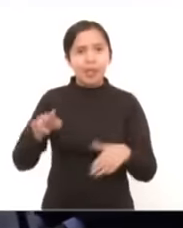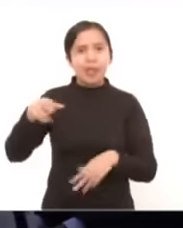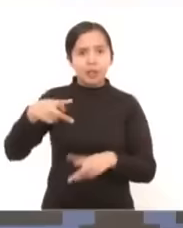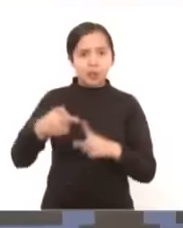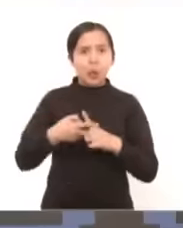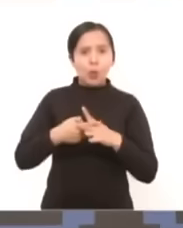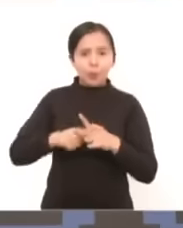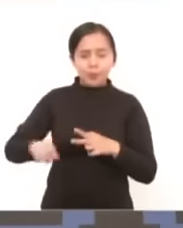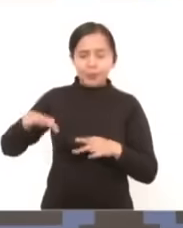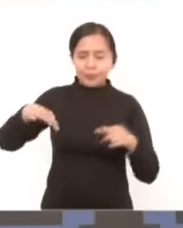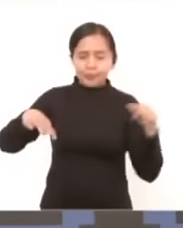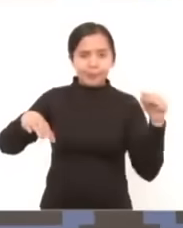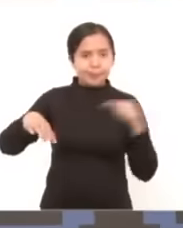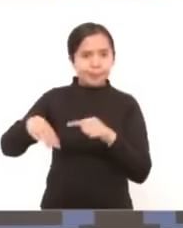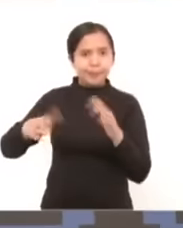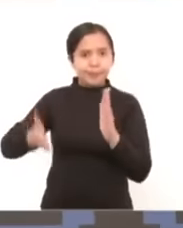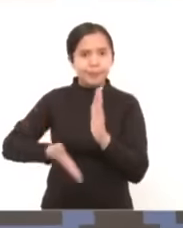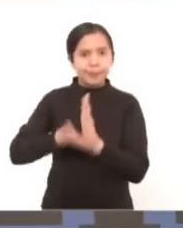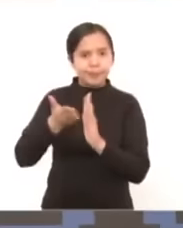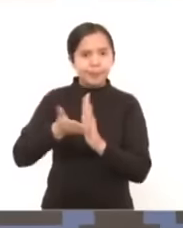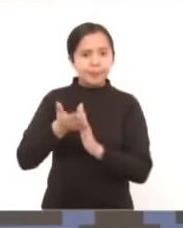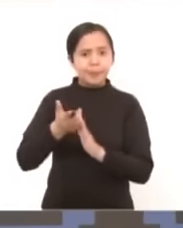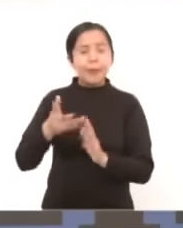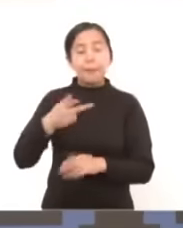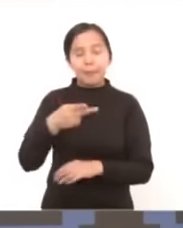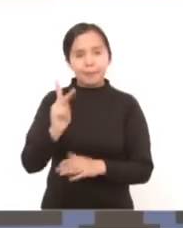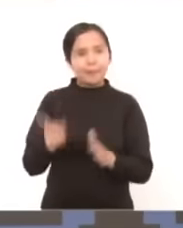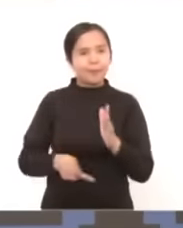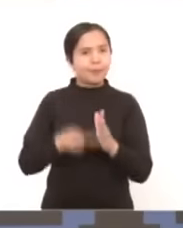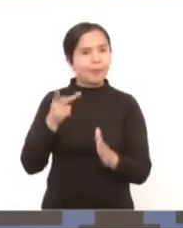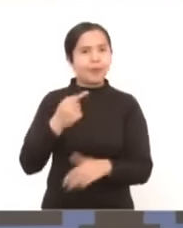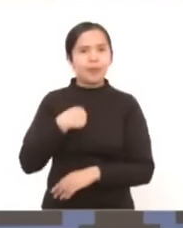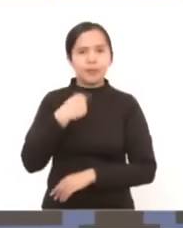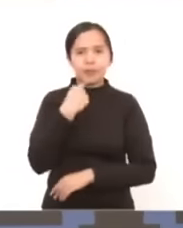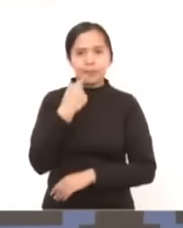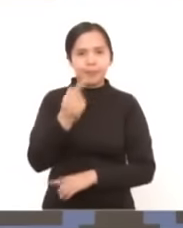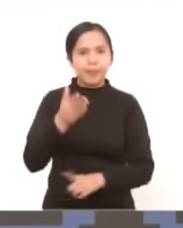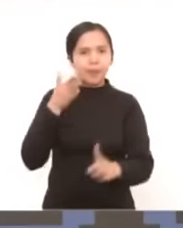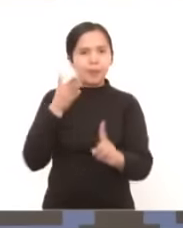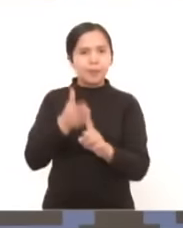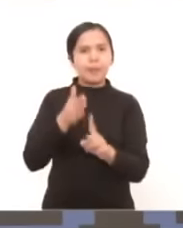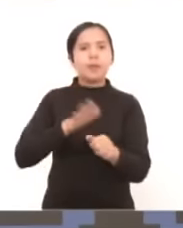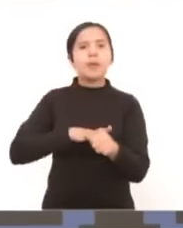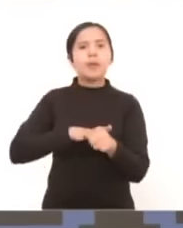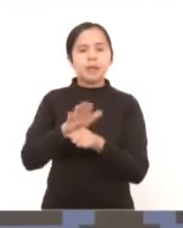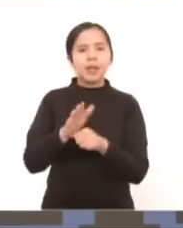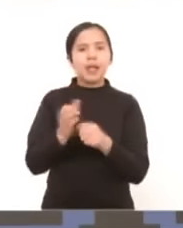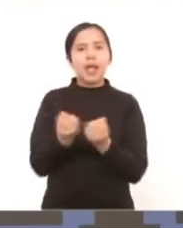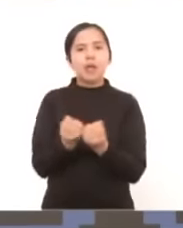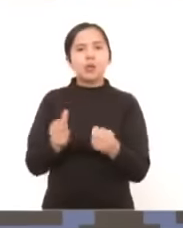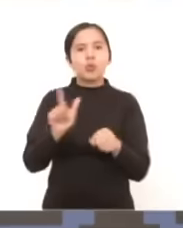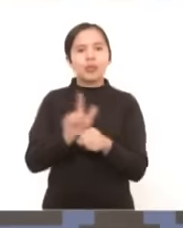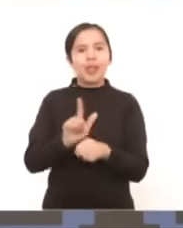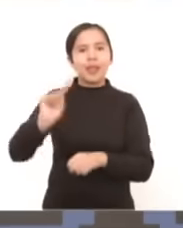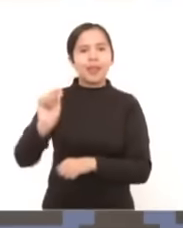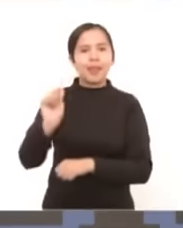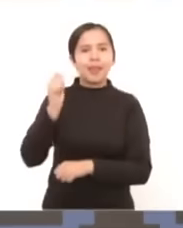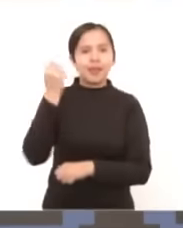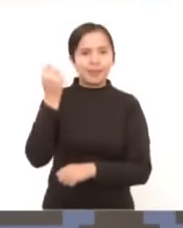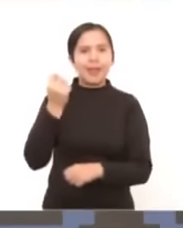una gran obra, pero insisto, con un objetivo social y tecnológico